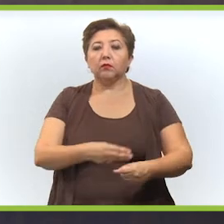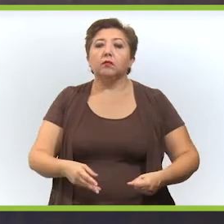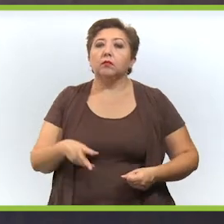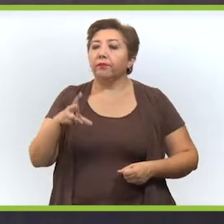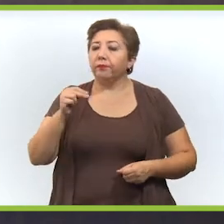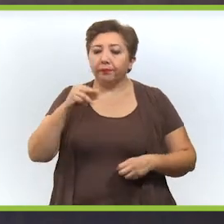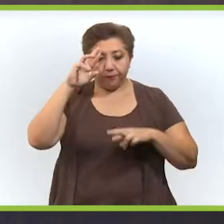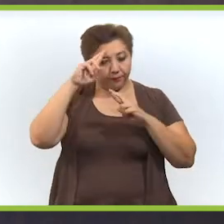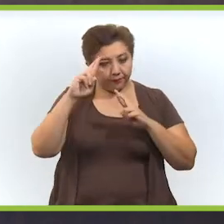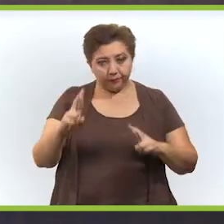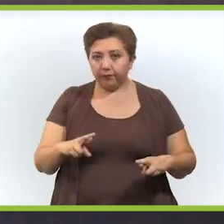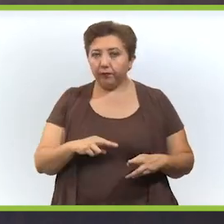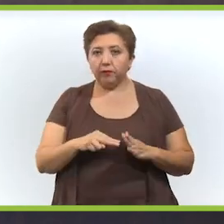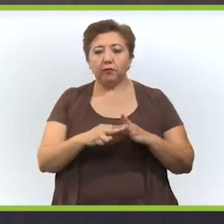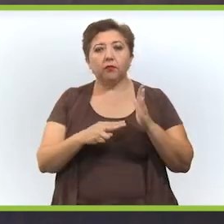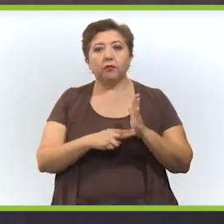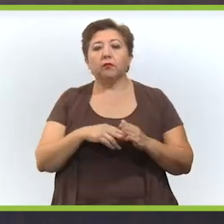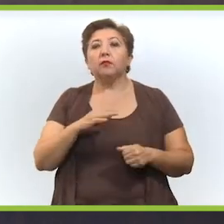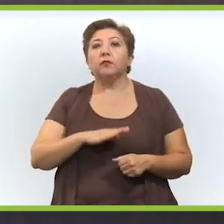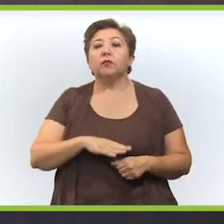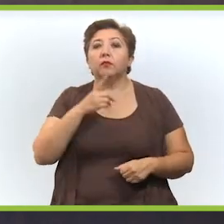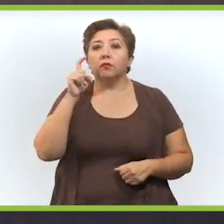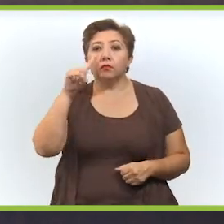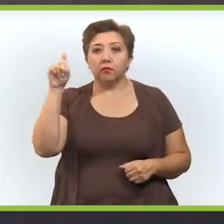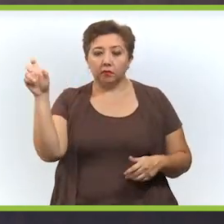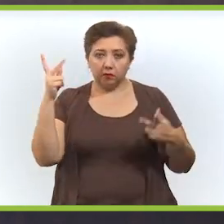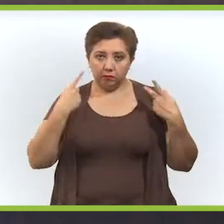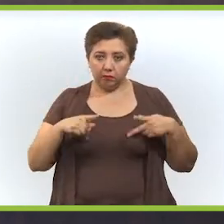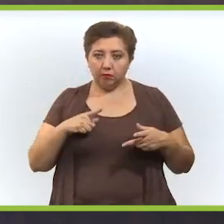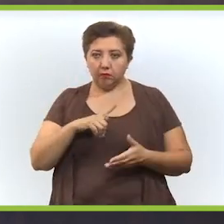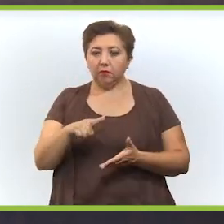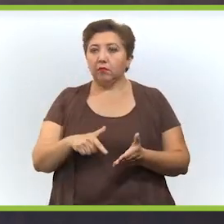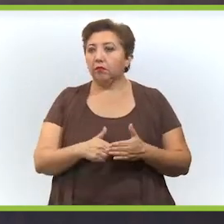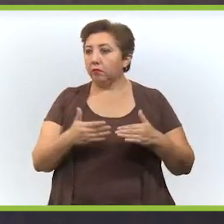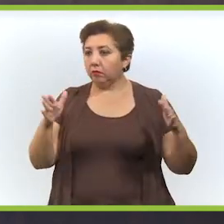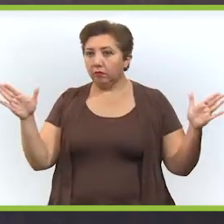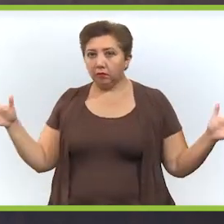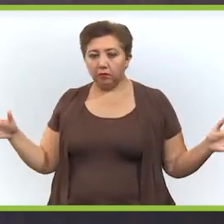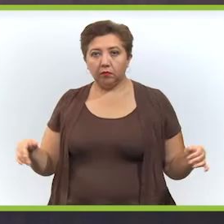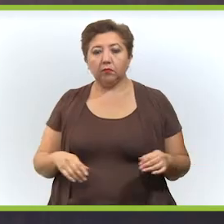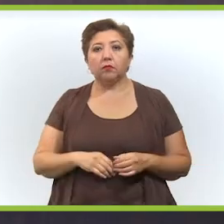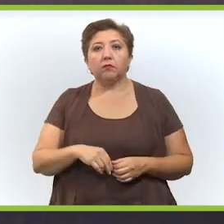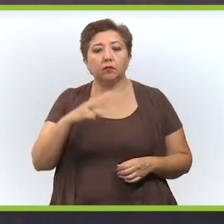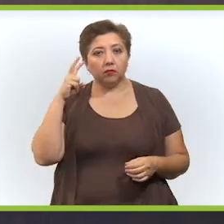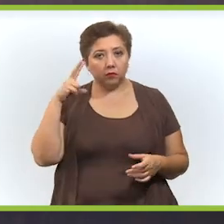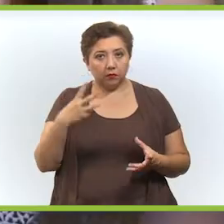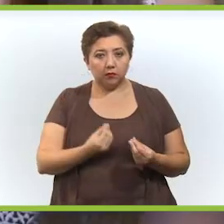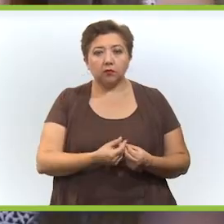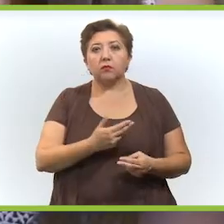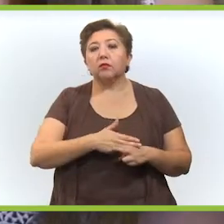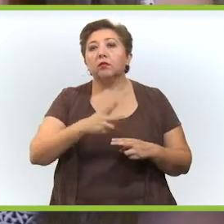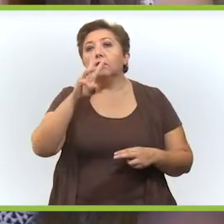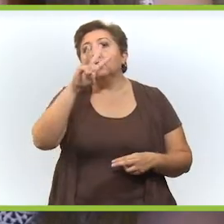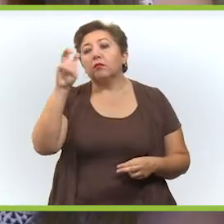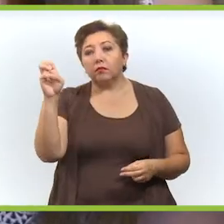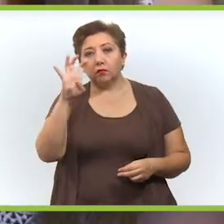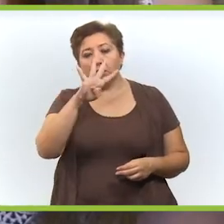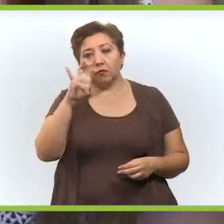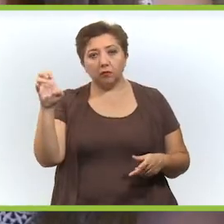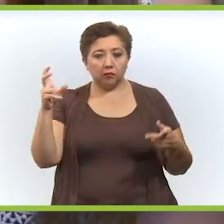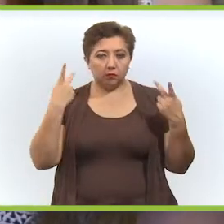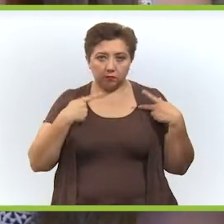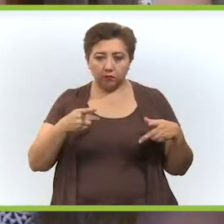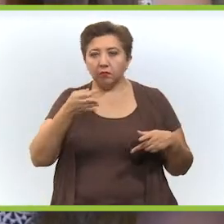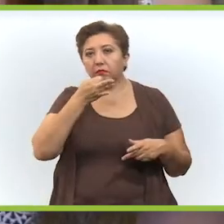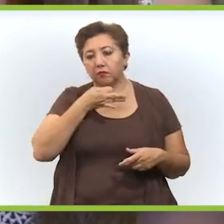personas en lugares abiertos y llegamos a detectar hasta 300 y 400 personas en este tipo de fiestas. Y creo que es importante que la